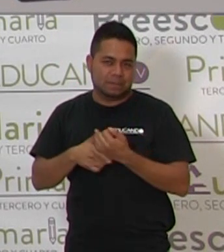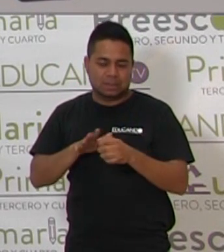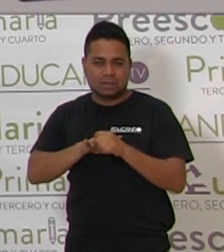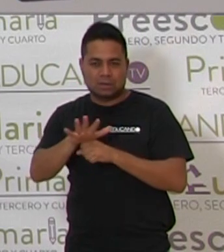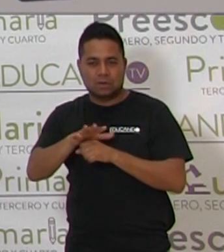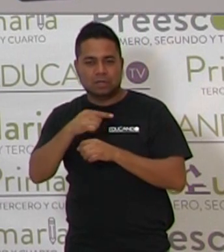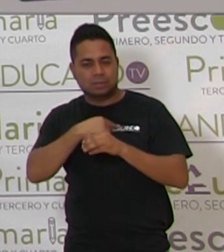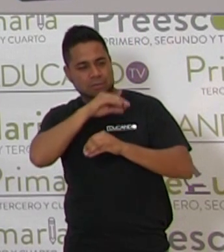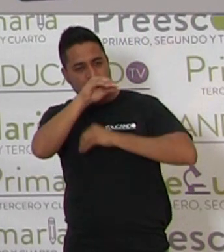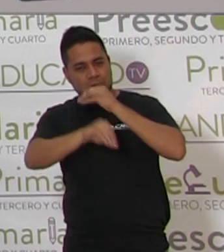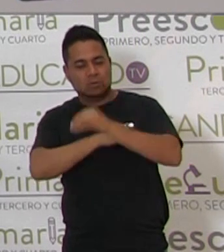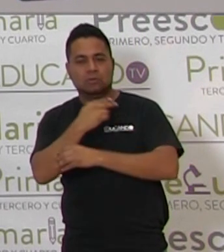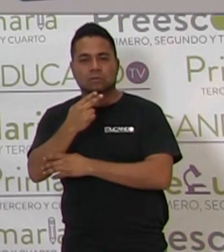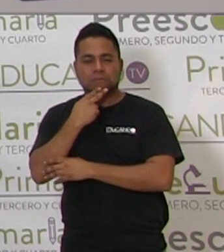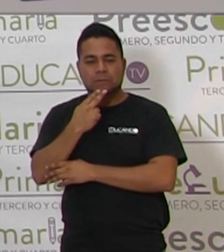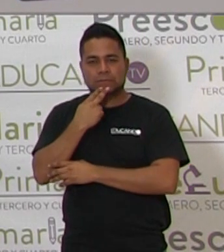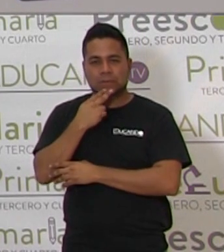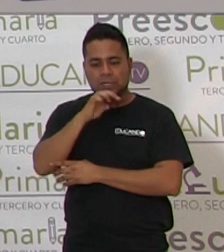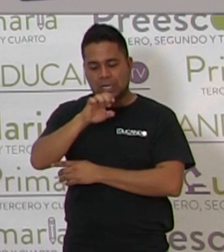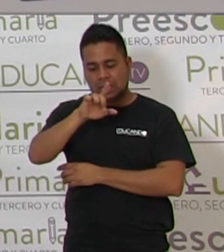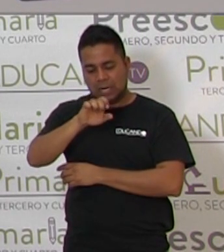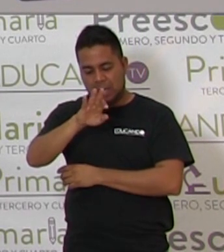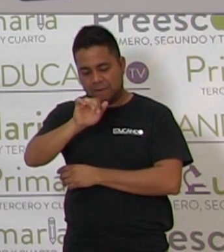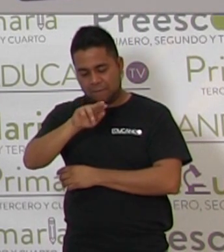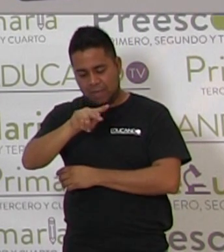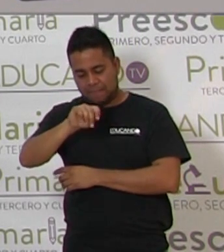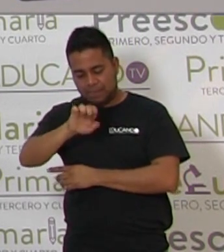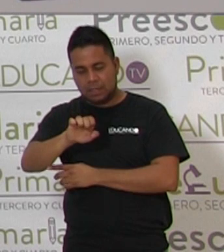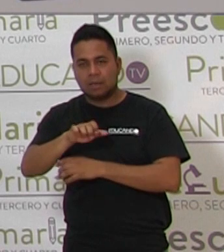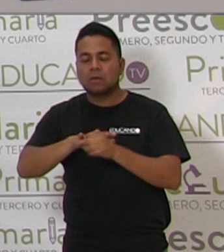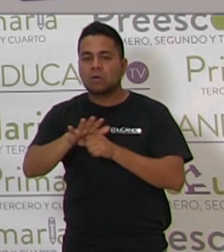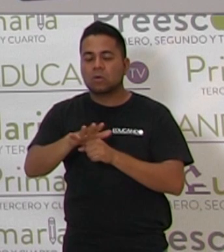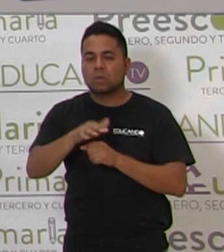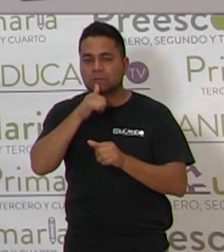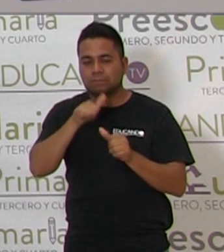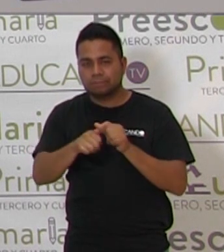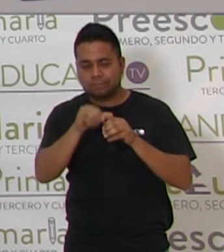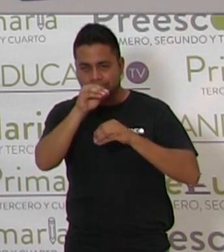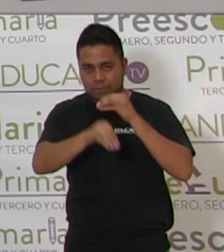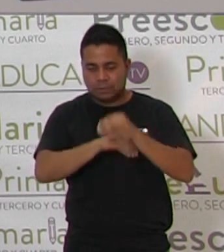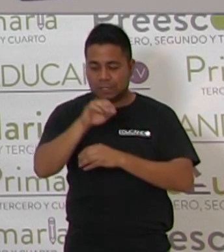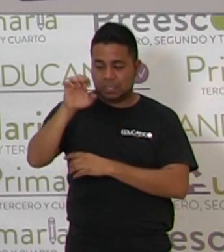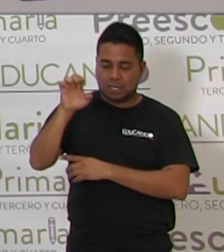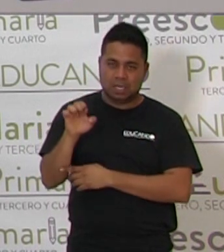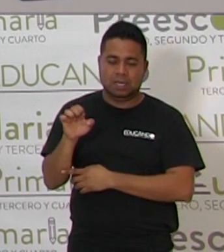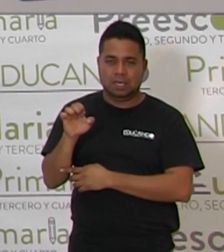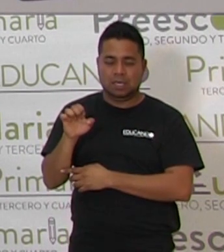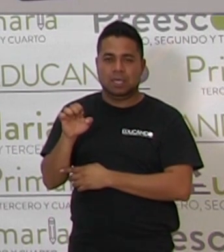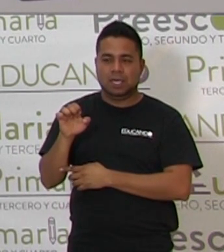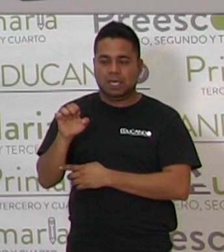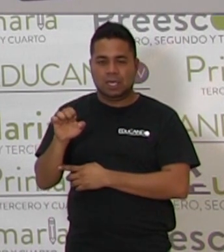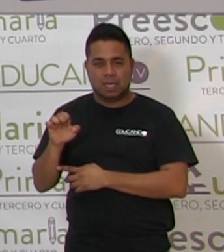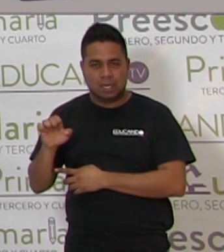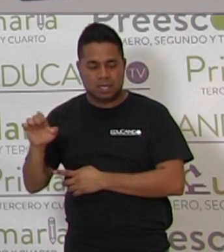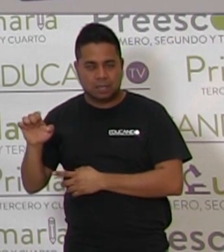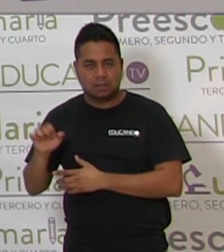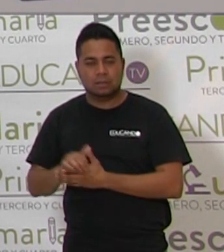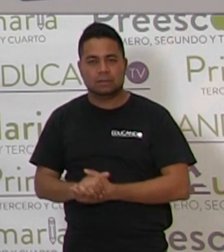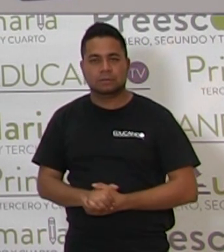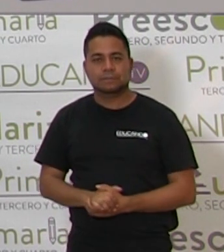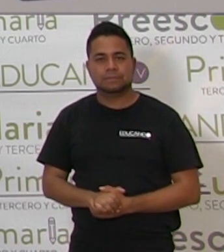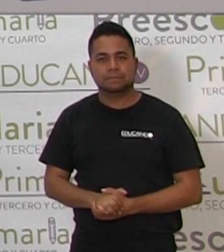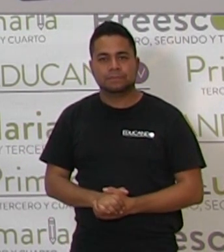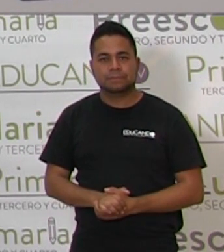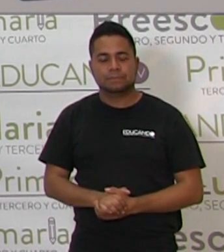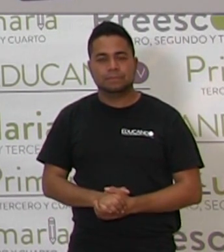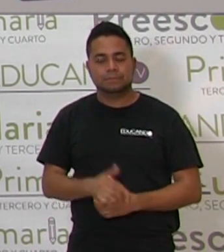a usar? Elefante. E, muy bien. Me